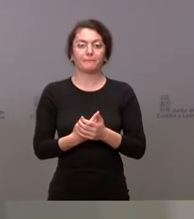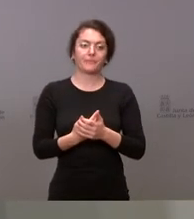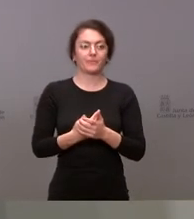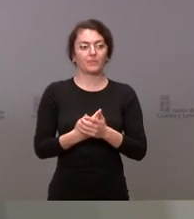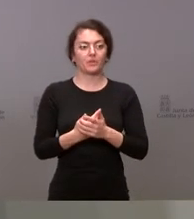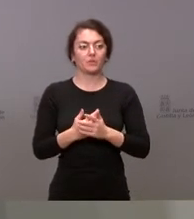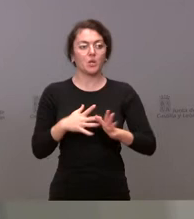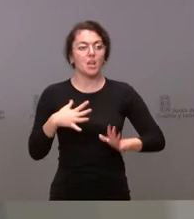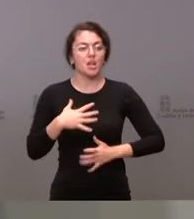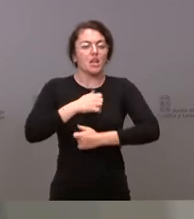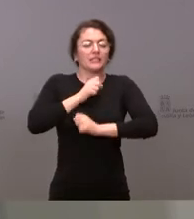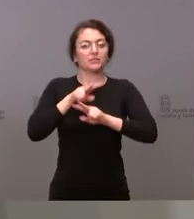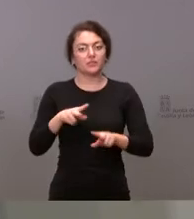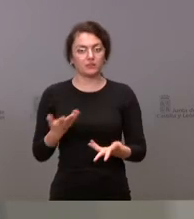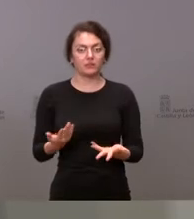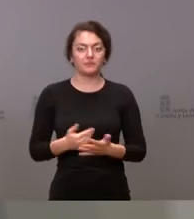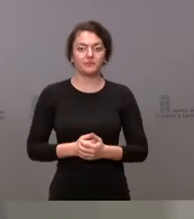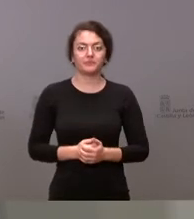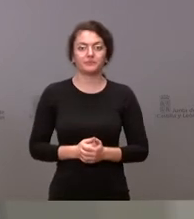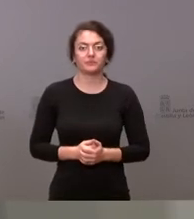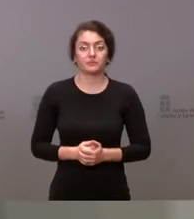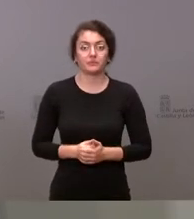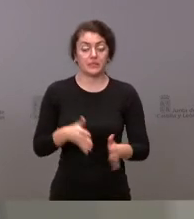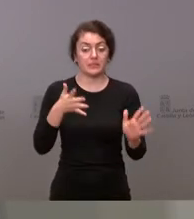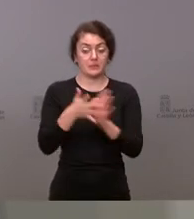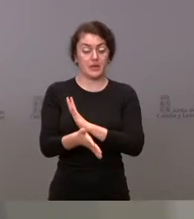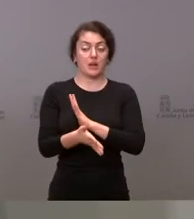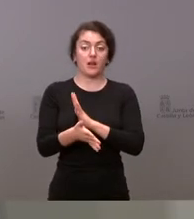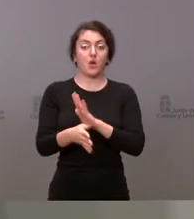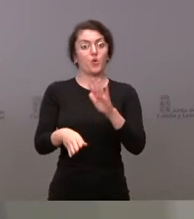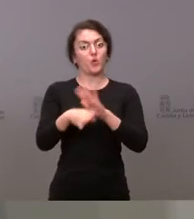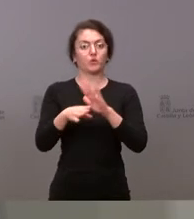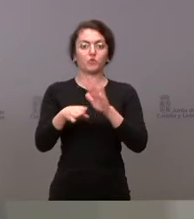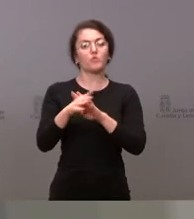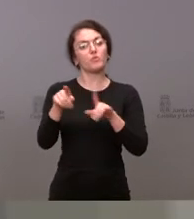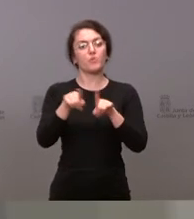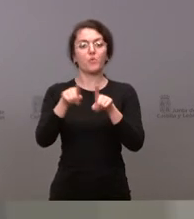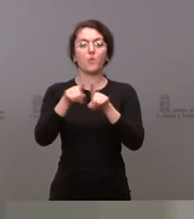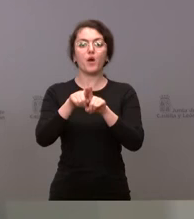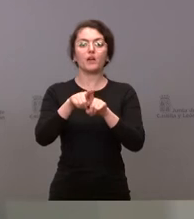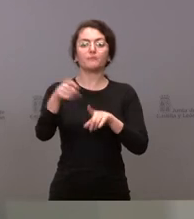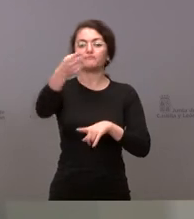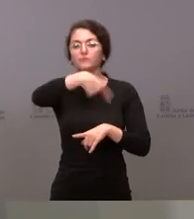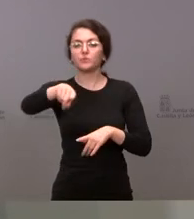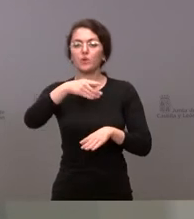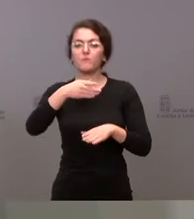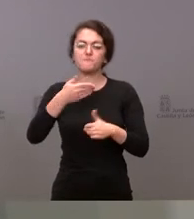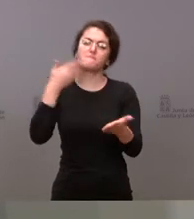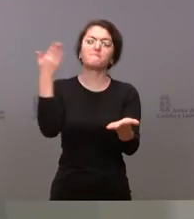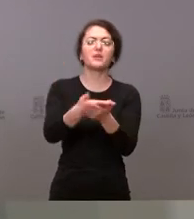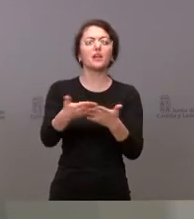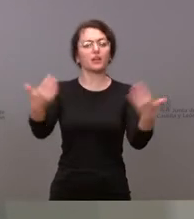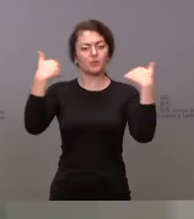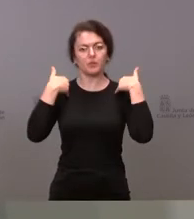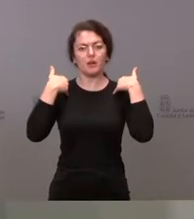posible. Es decir, que seguimos llamando la responsabilidad a nuestros ciudadanos, pero también es verdad que llevamos dos años con